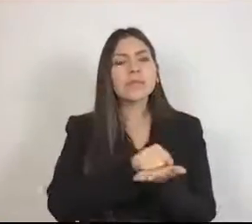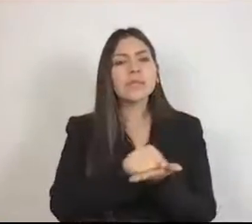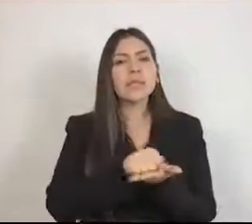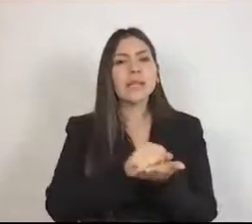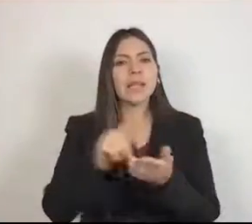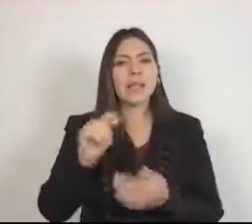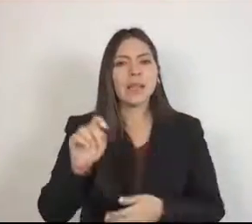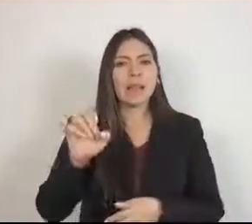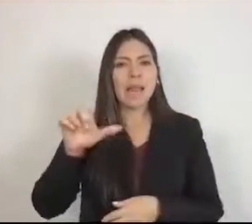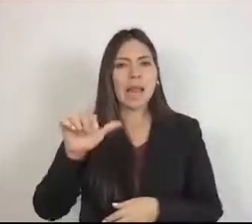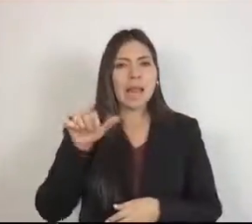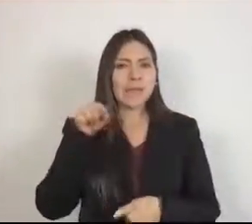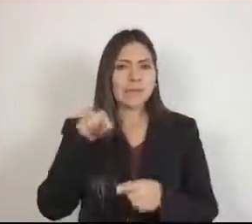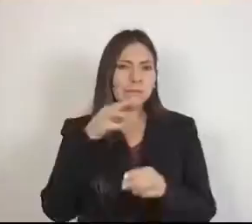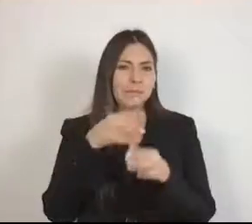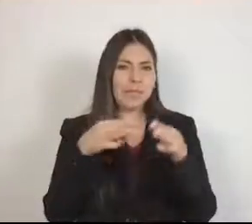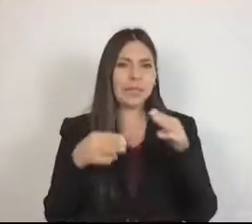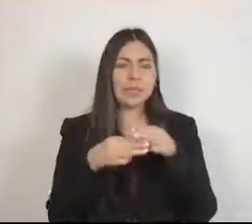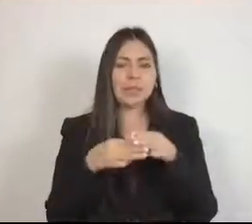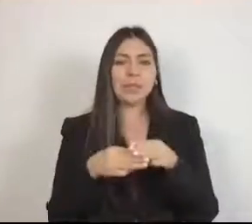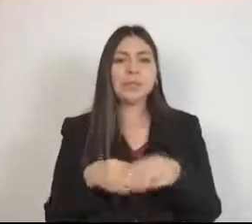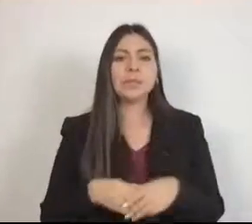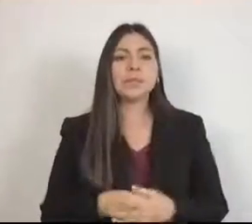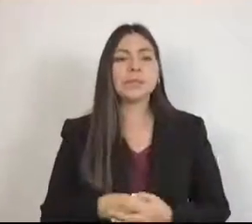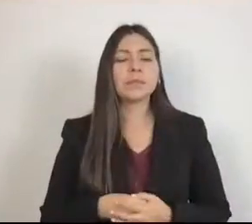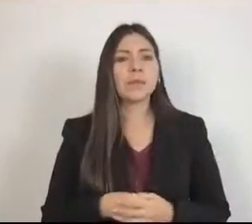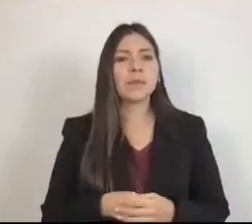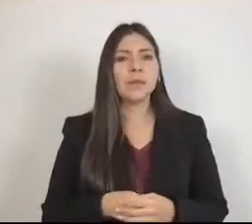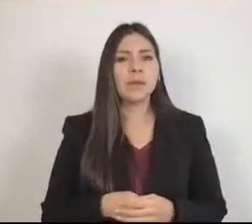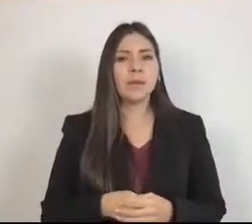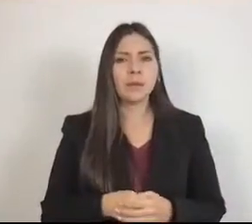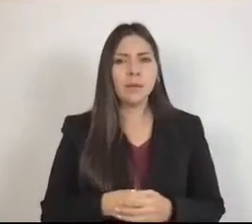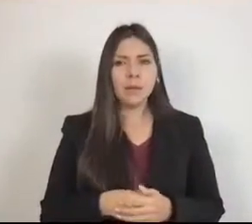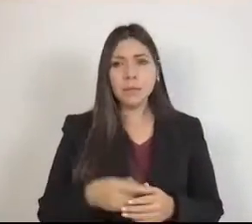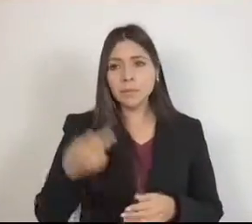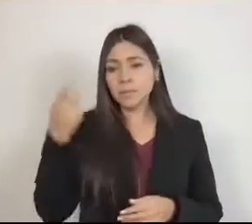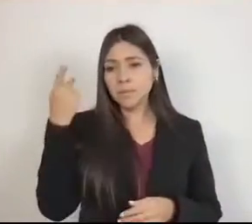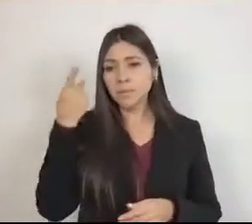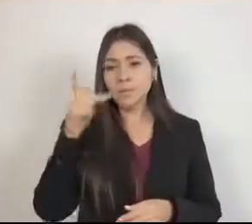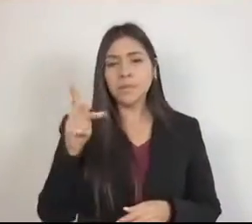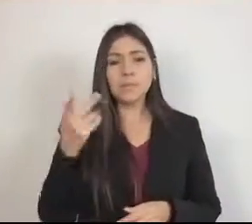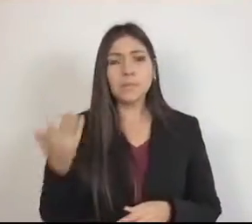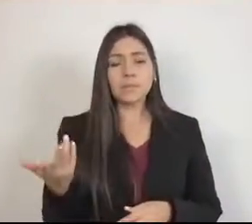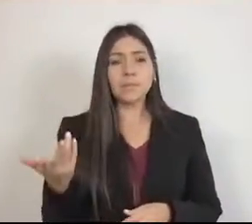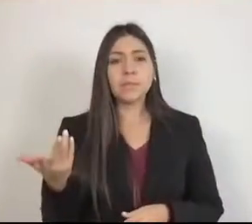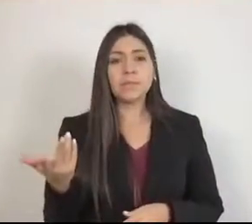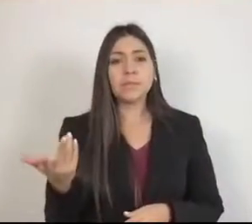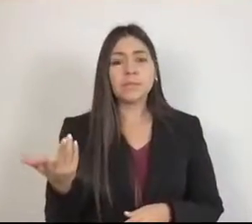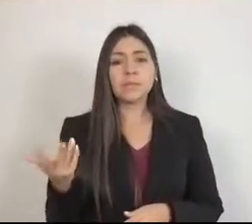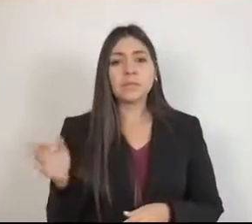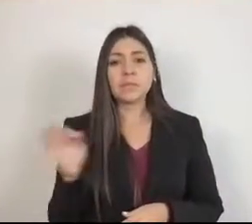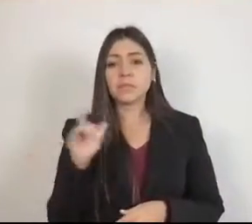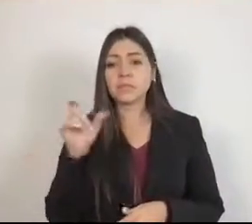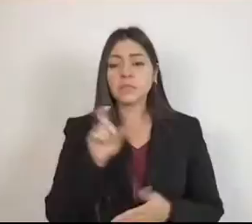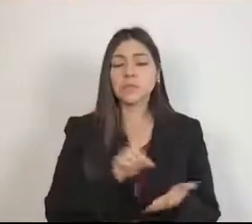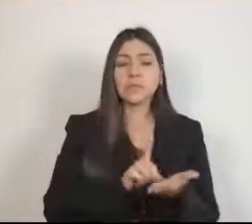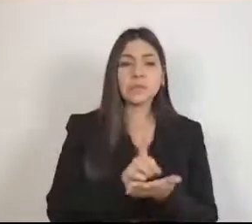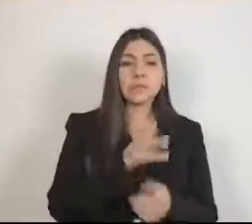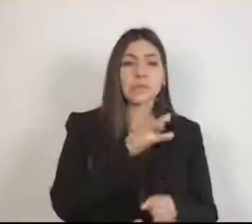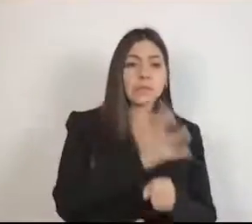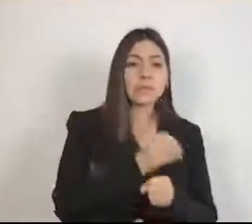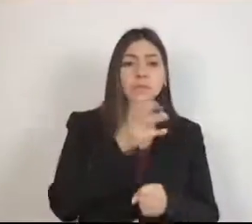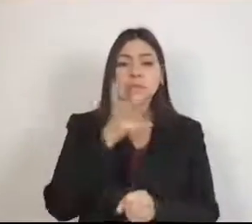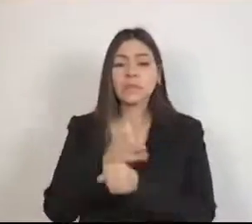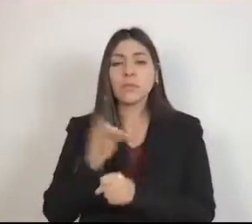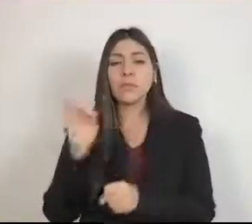en un momento donde un derecho de la cuarta o quinta generación tendrá que ser el derecho a la energía